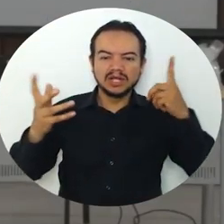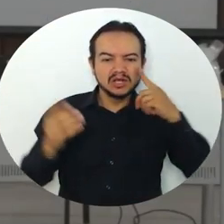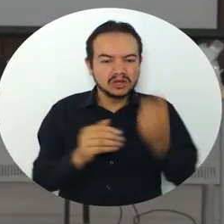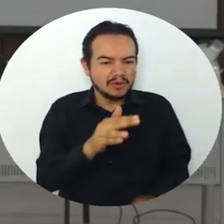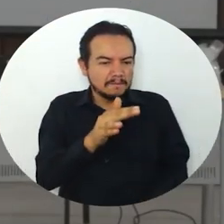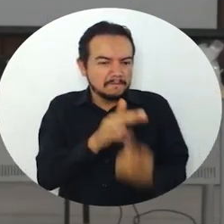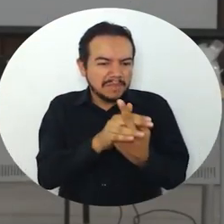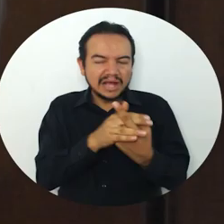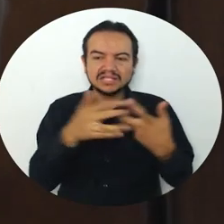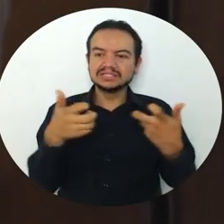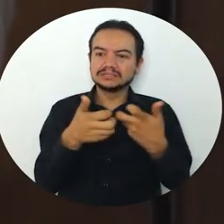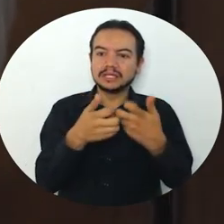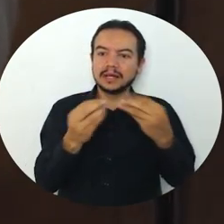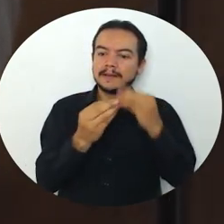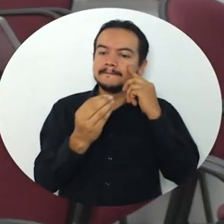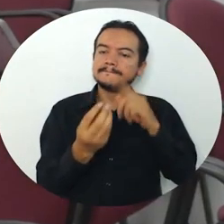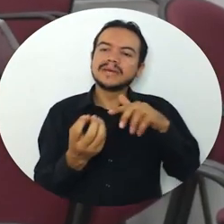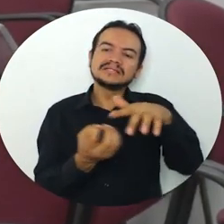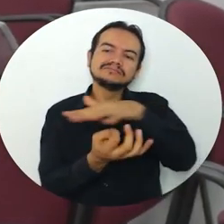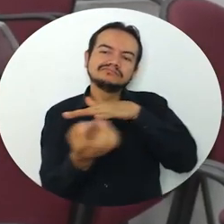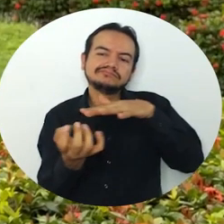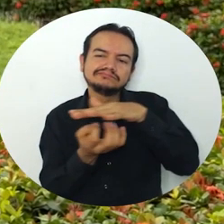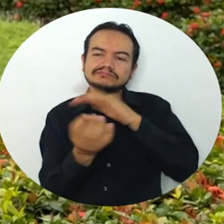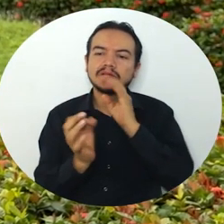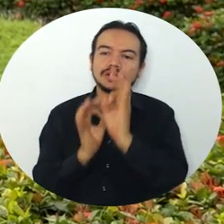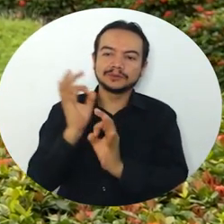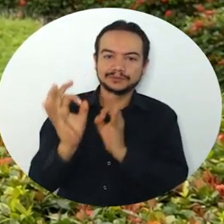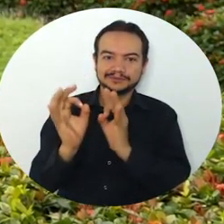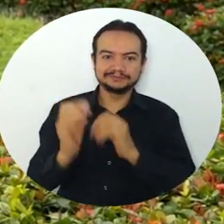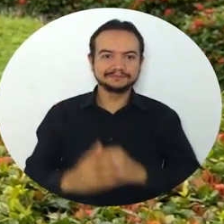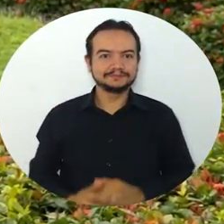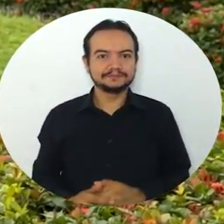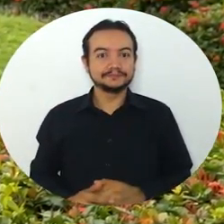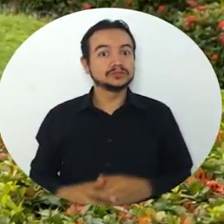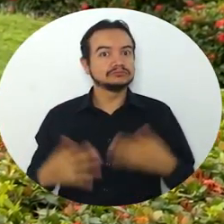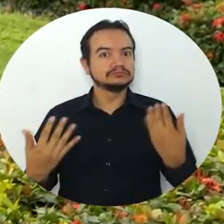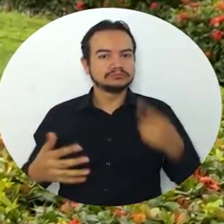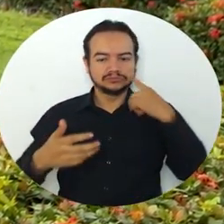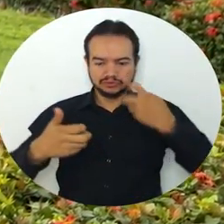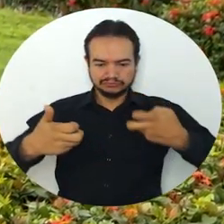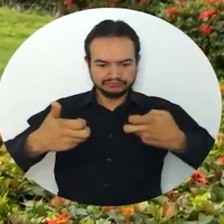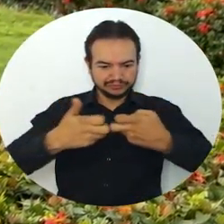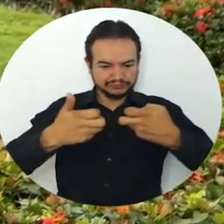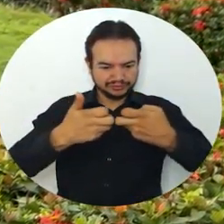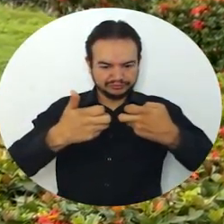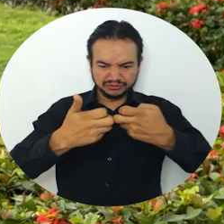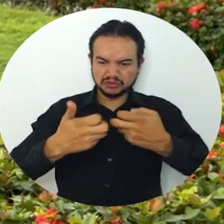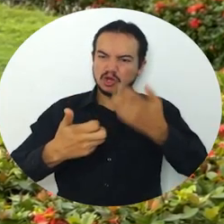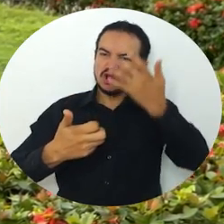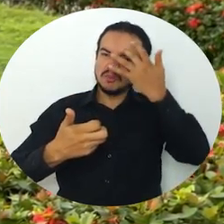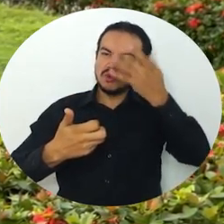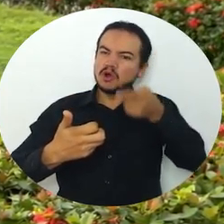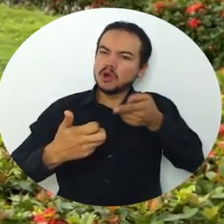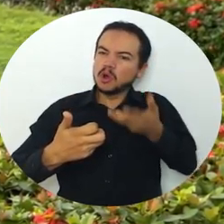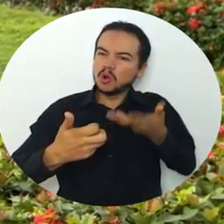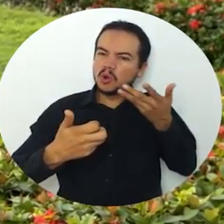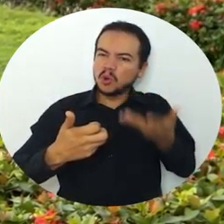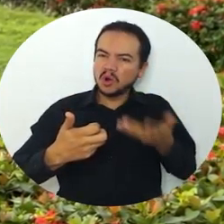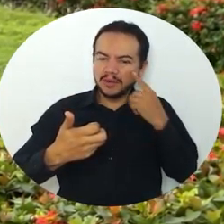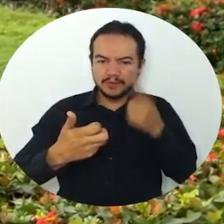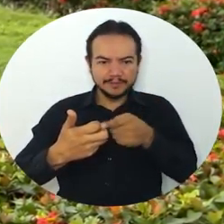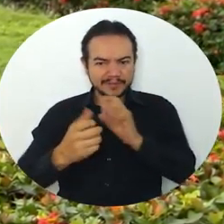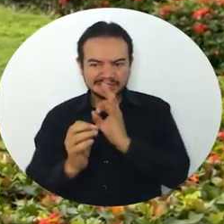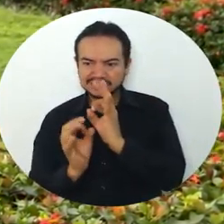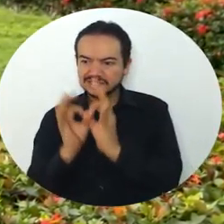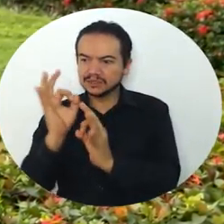generación de energía y el cuidado del medio ambiente. La generación de energía, cómo es este proceso, la importancia que